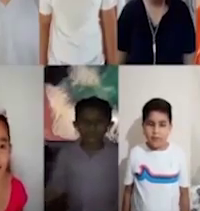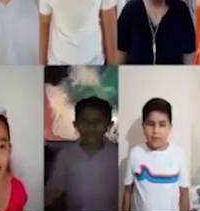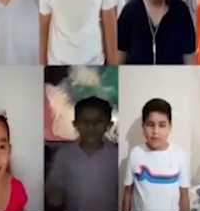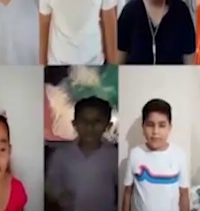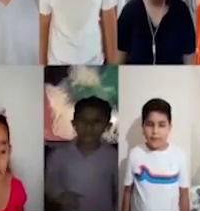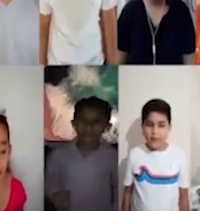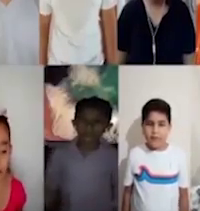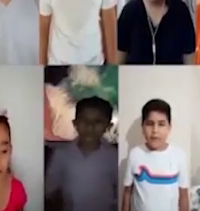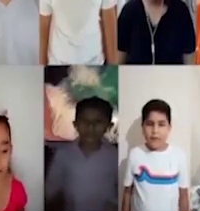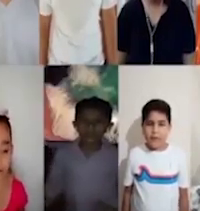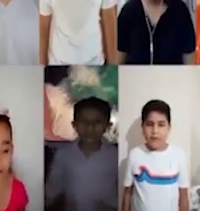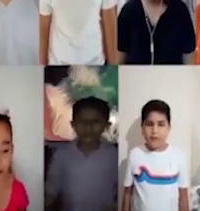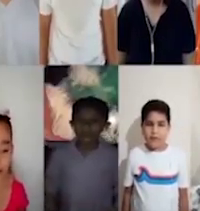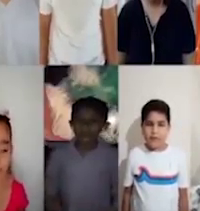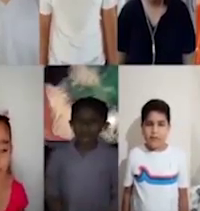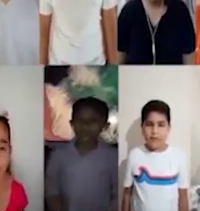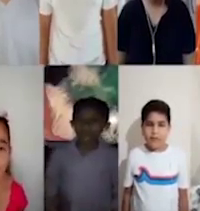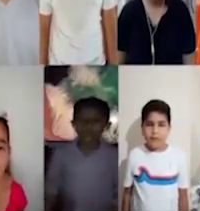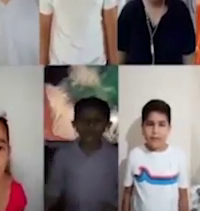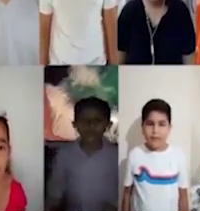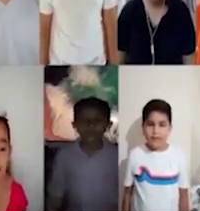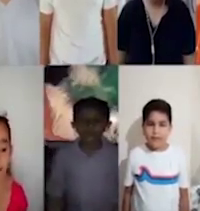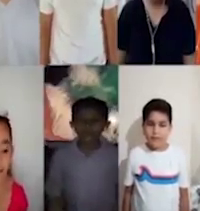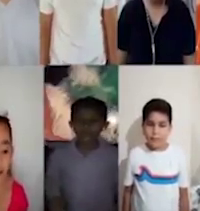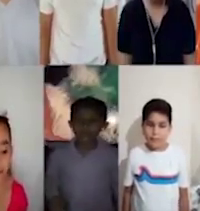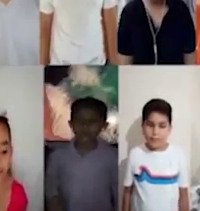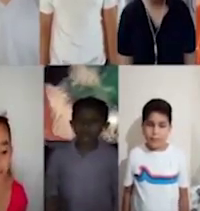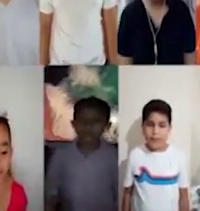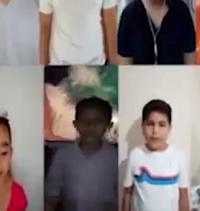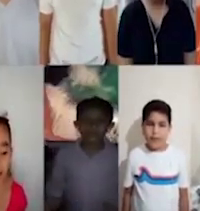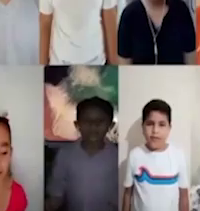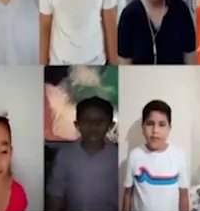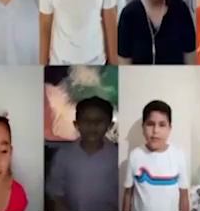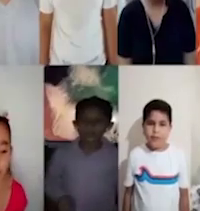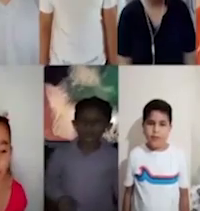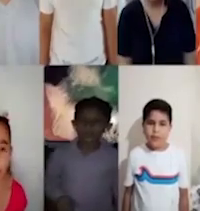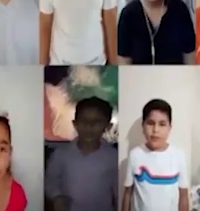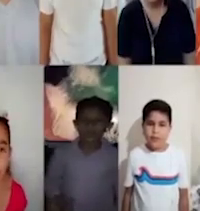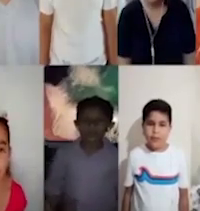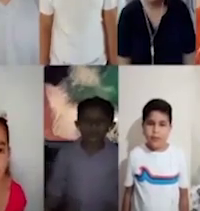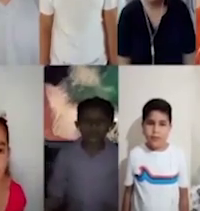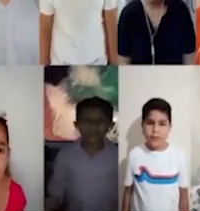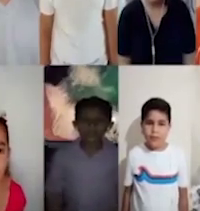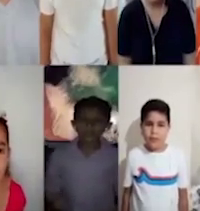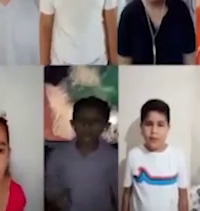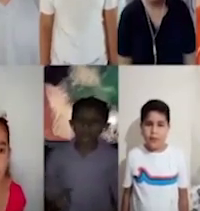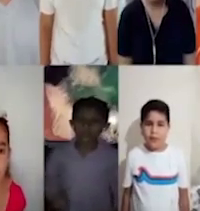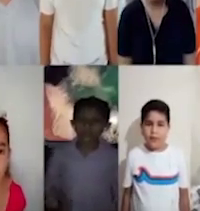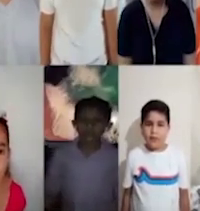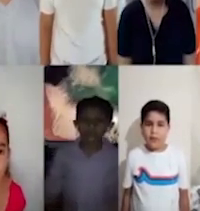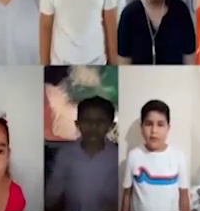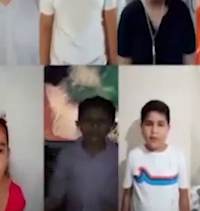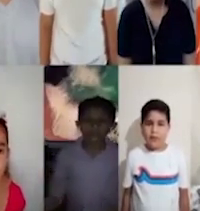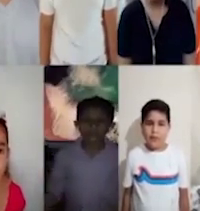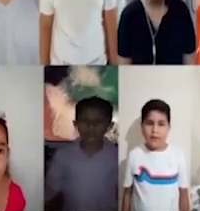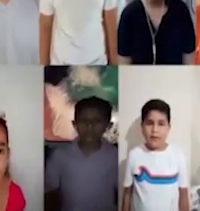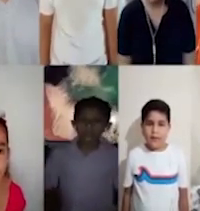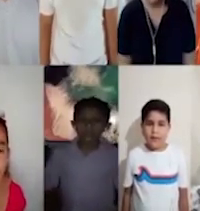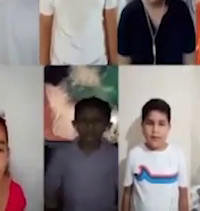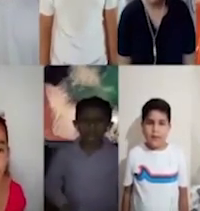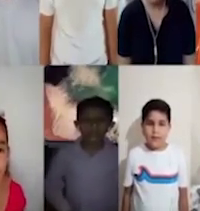Aprende acercó y envidia a las mochitas por su pálido color